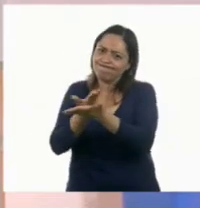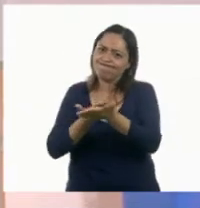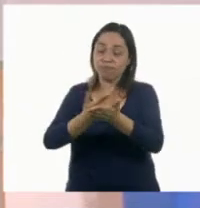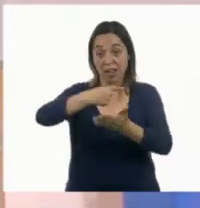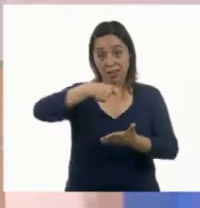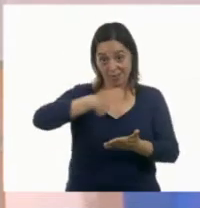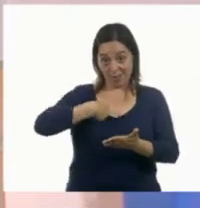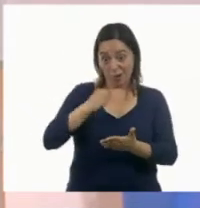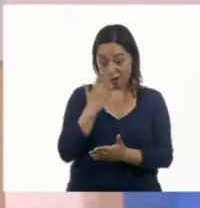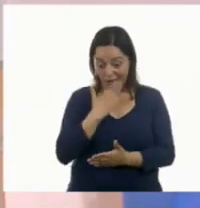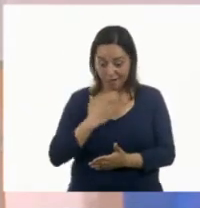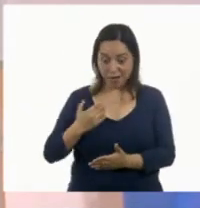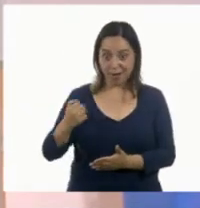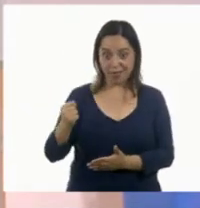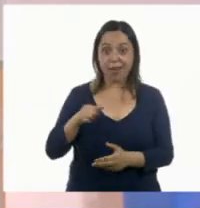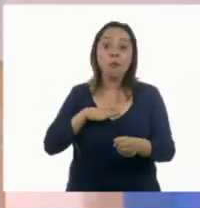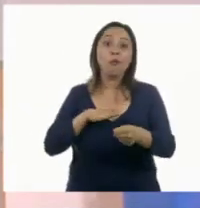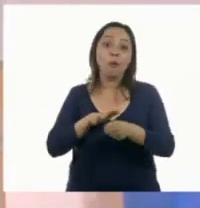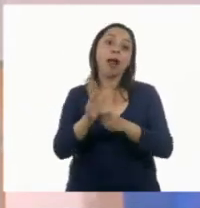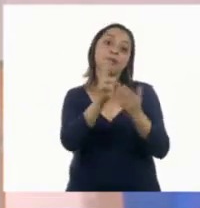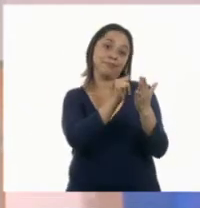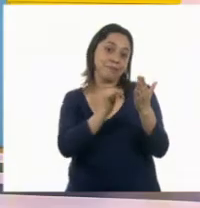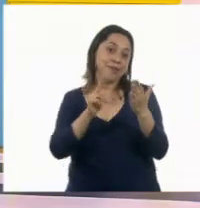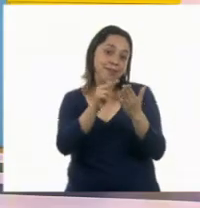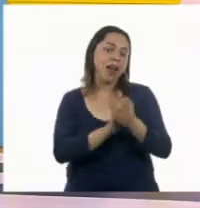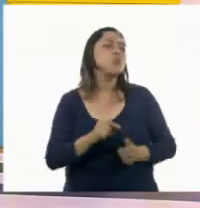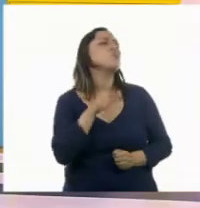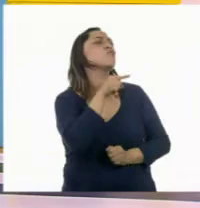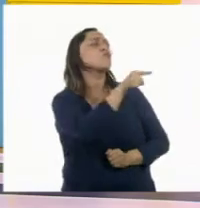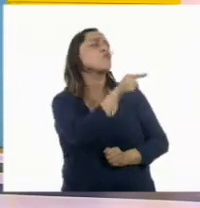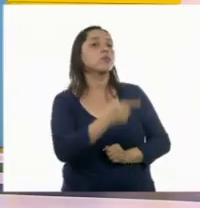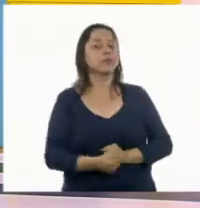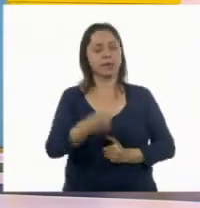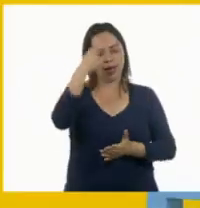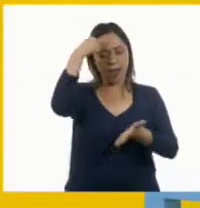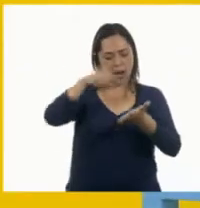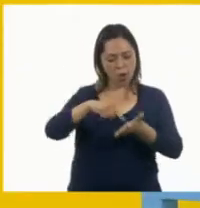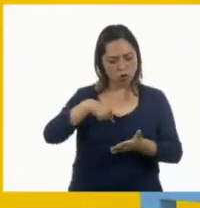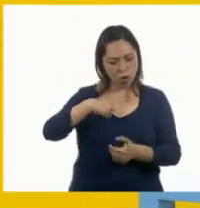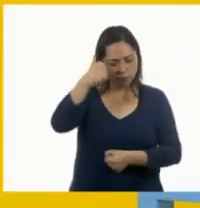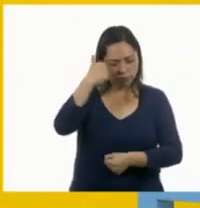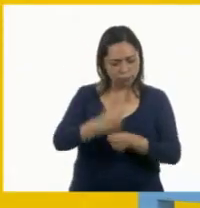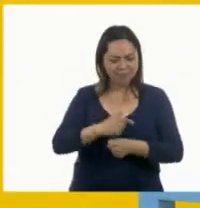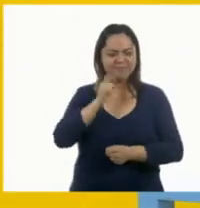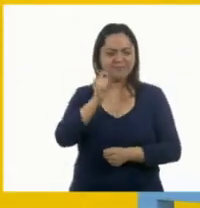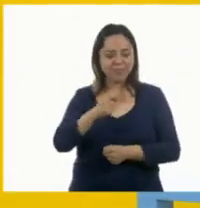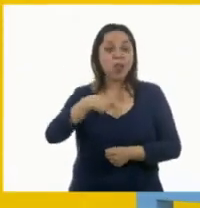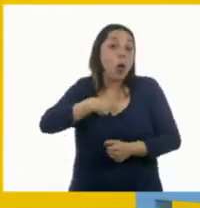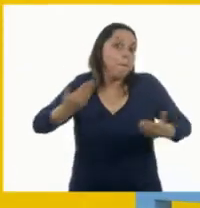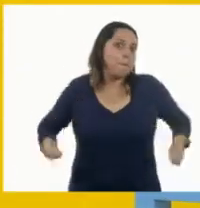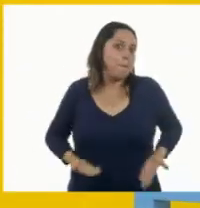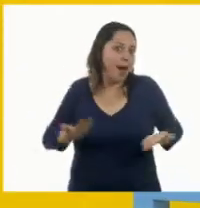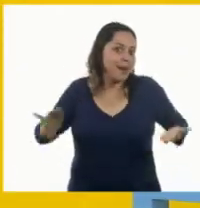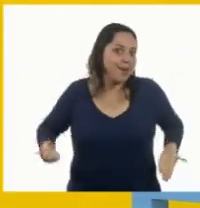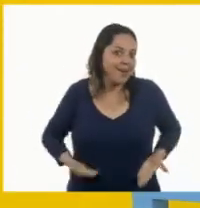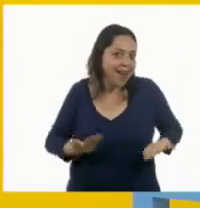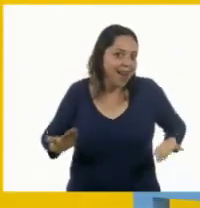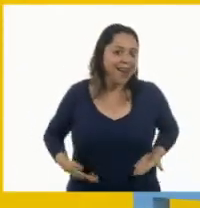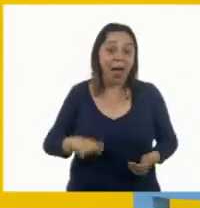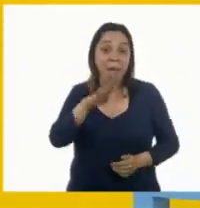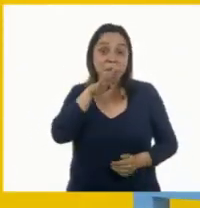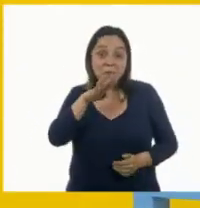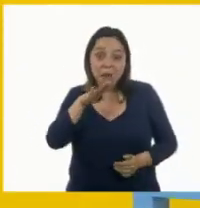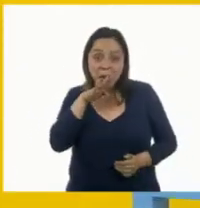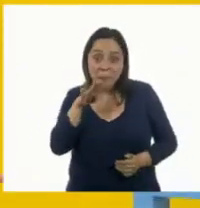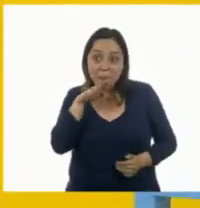es pintar. ¿Tú nos puedes contar la tuya? Creo que una de mis habilidades es bailar. A mi mamá le encanta